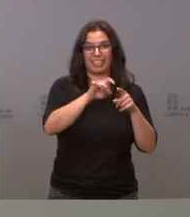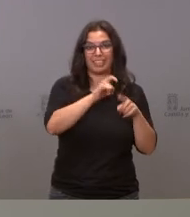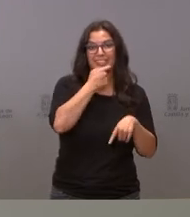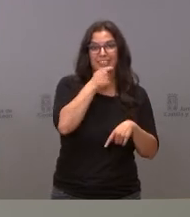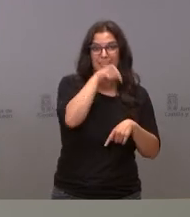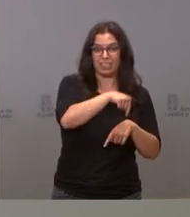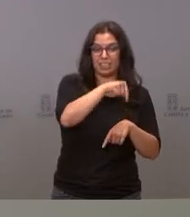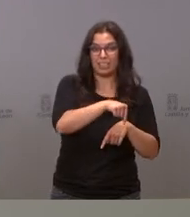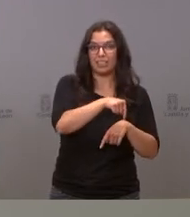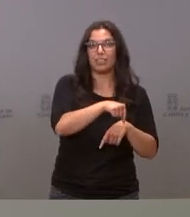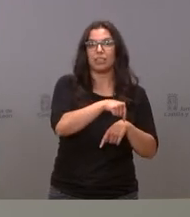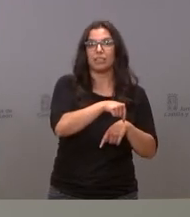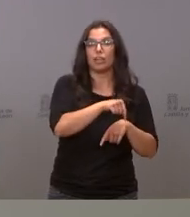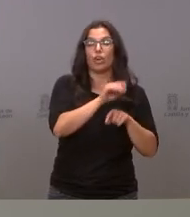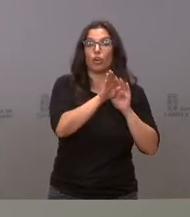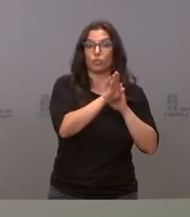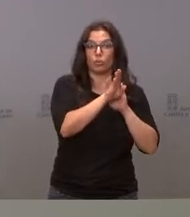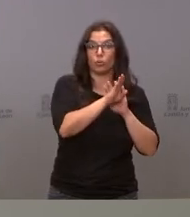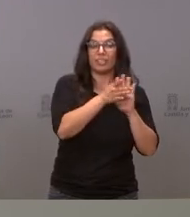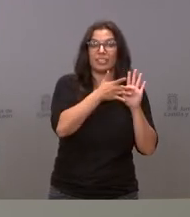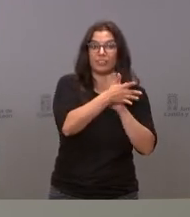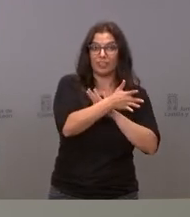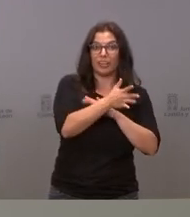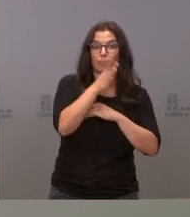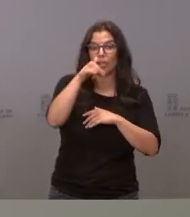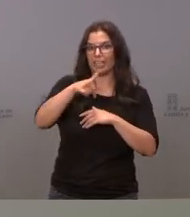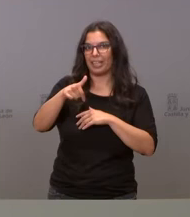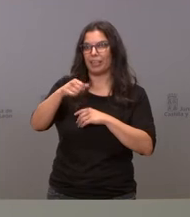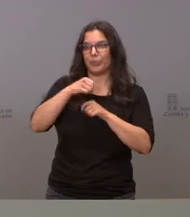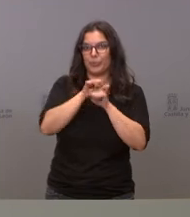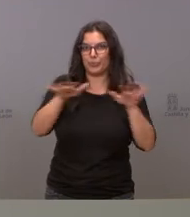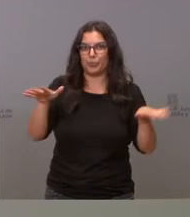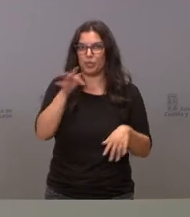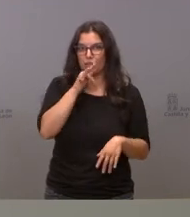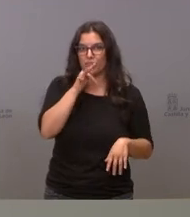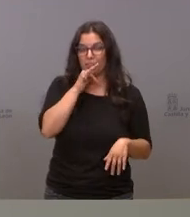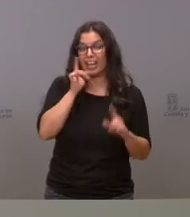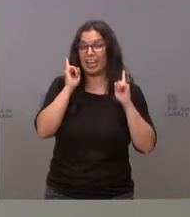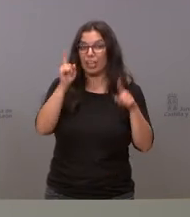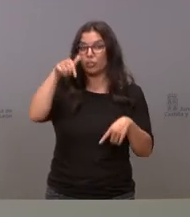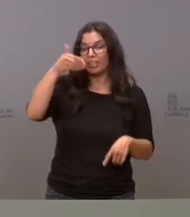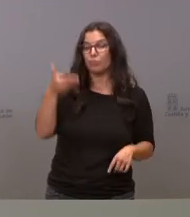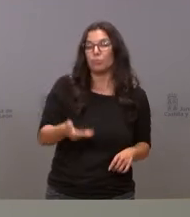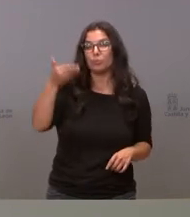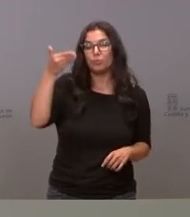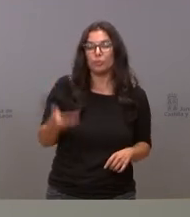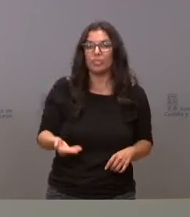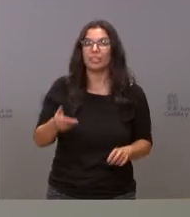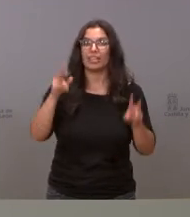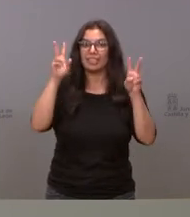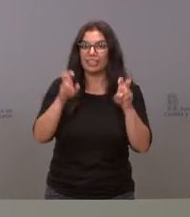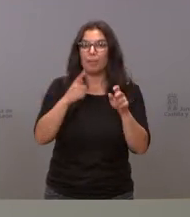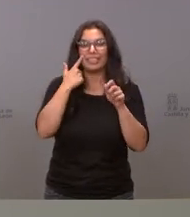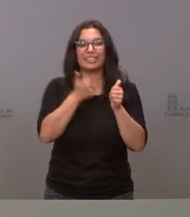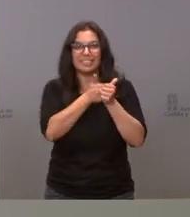británica quiere decir que todavía esa situación no se da por lo tanto en nuestro caso es muy muy importante todo lo que es el